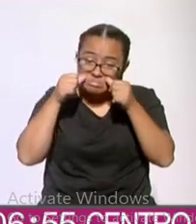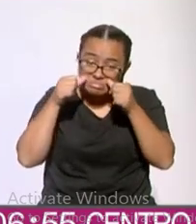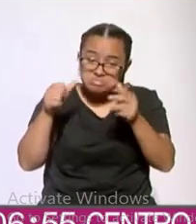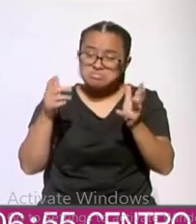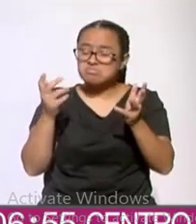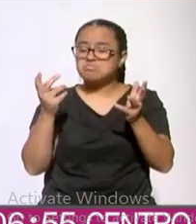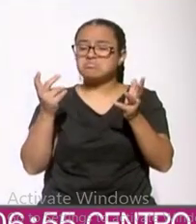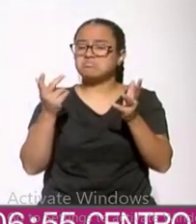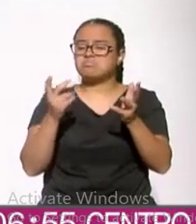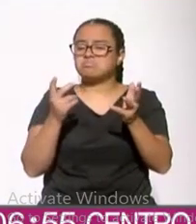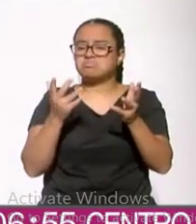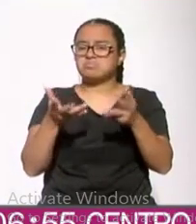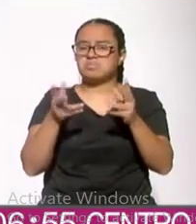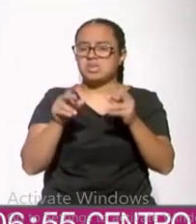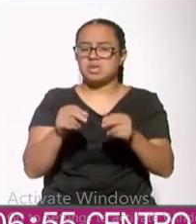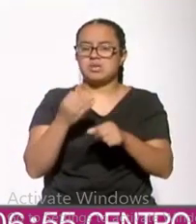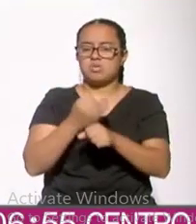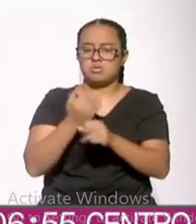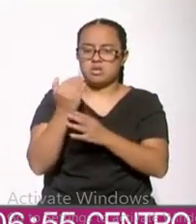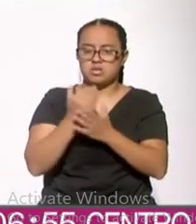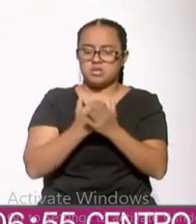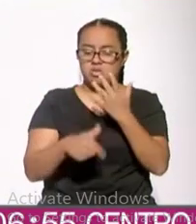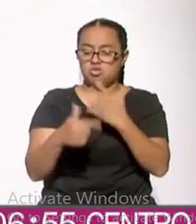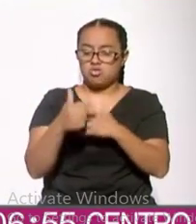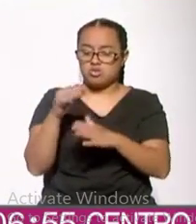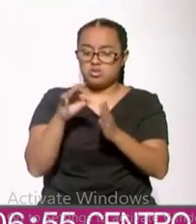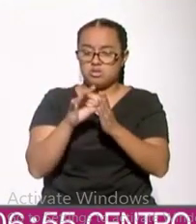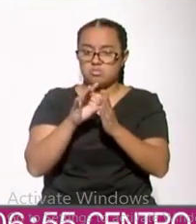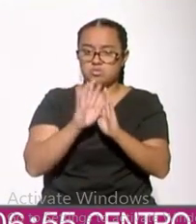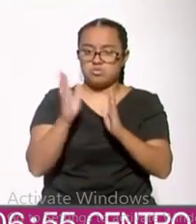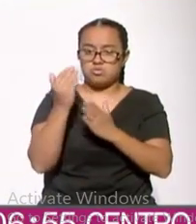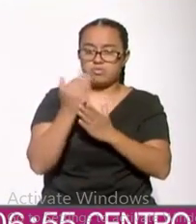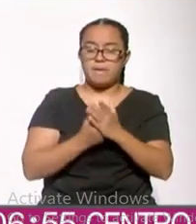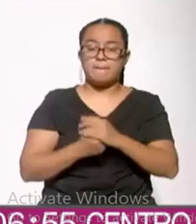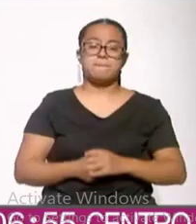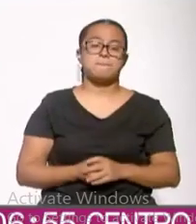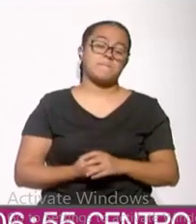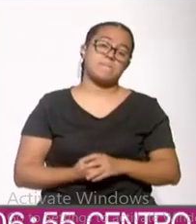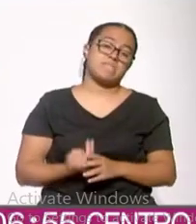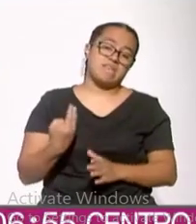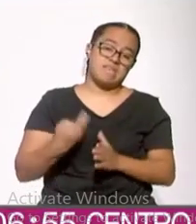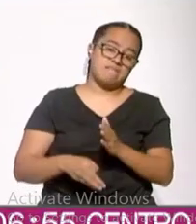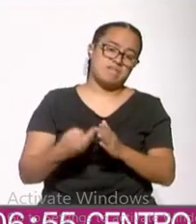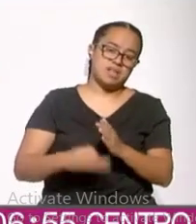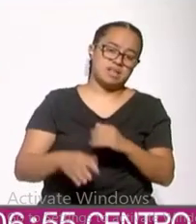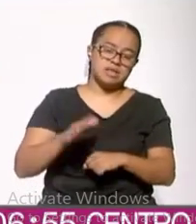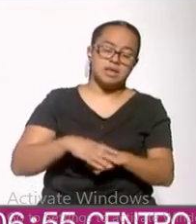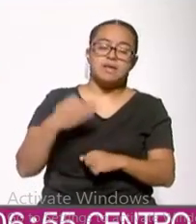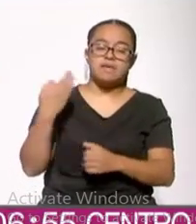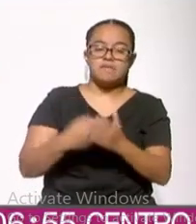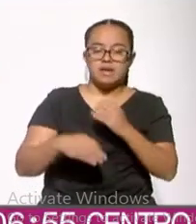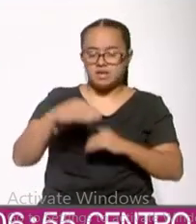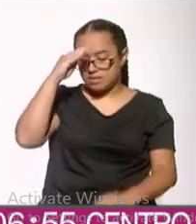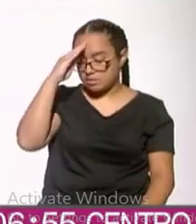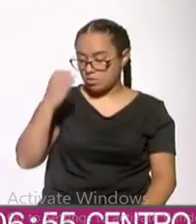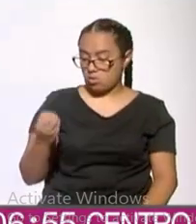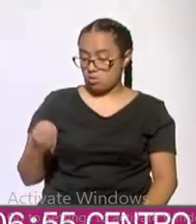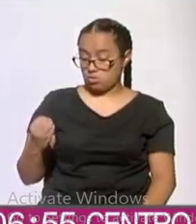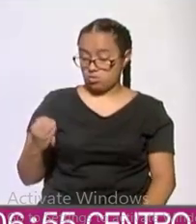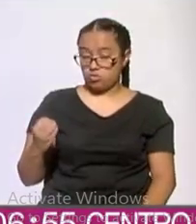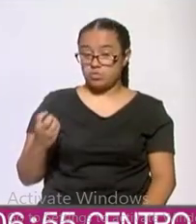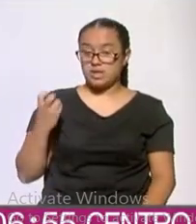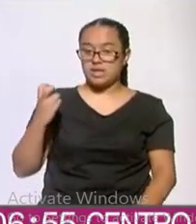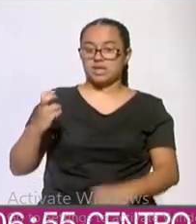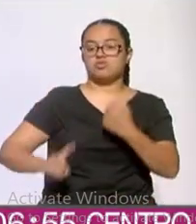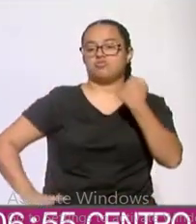fue en un inicio y ya ha caído cerca de 12 puntos. Sí, como dices, falta todavía, aquí ya no estamos contando el mes de octubre, que es cuando